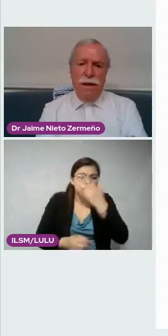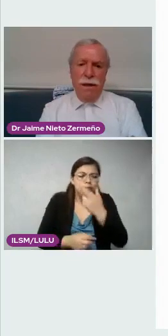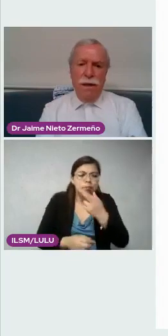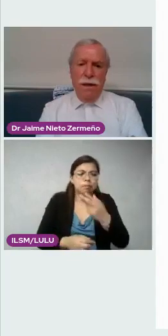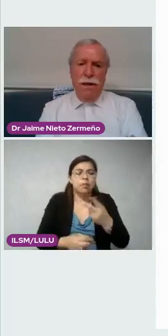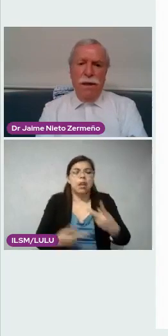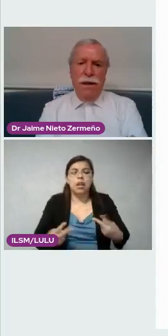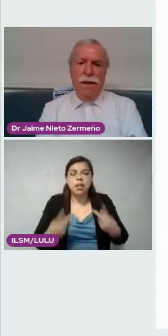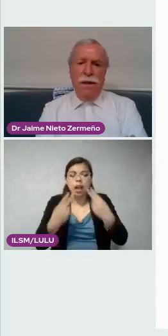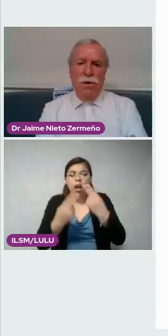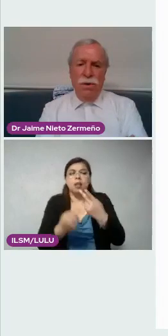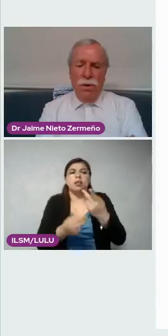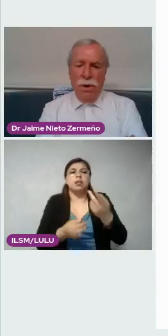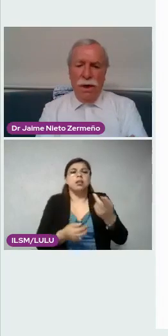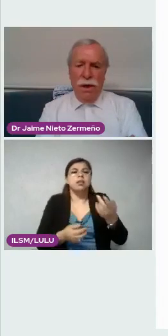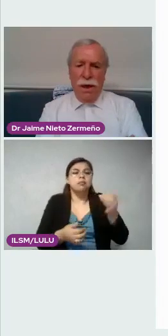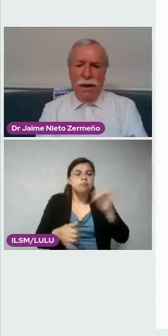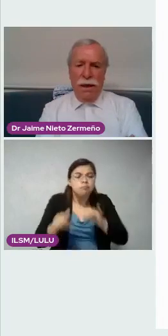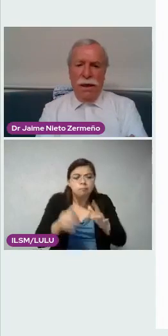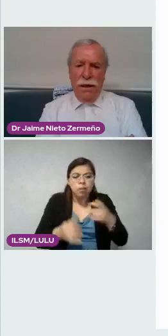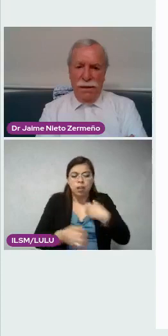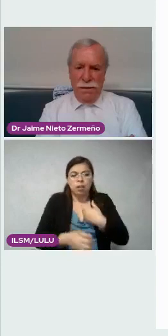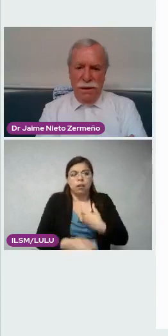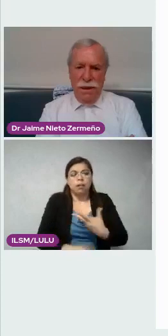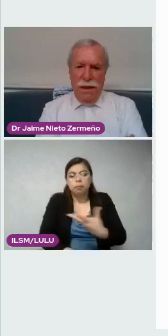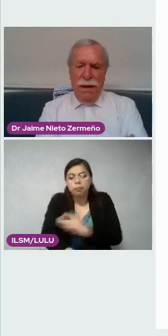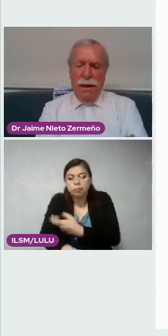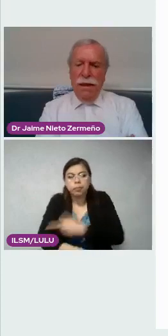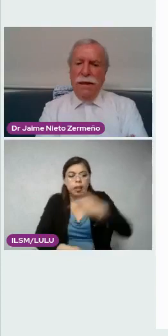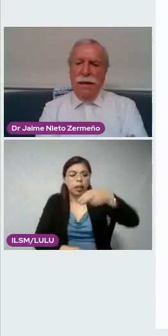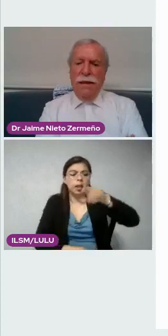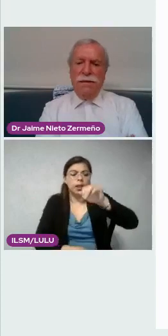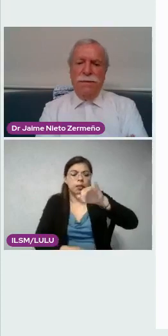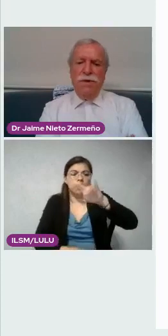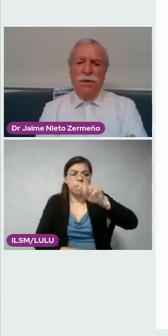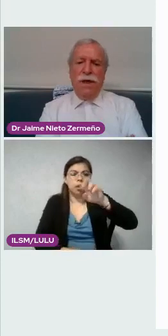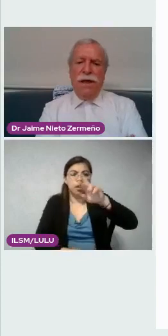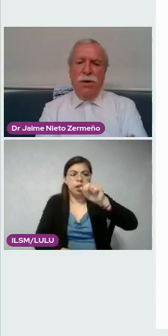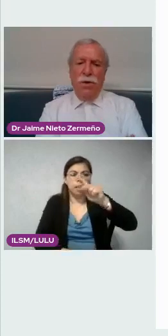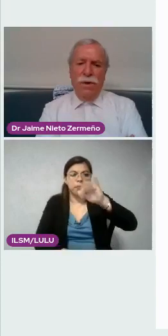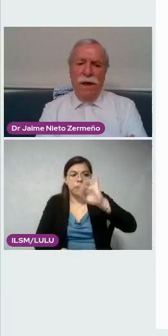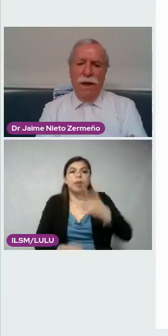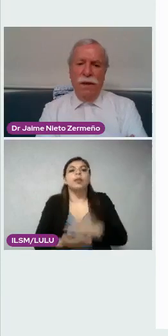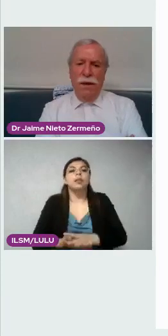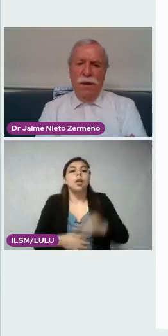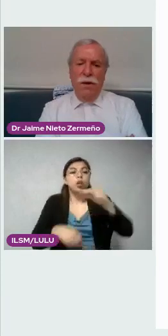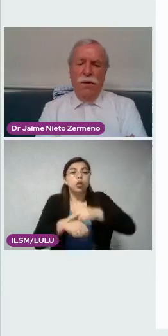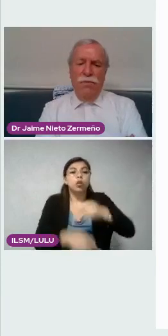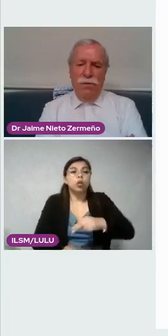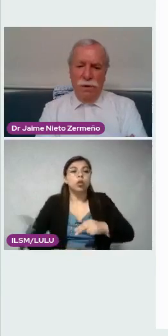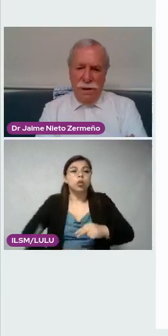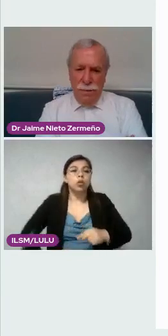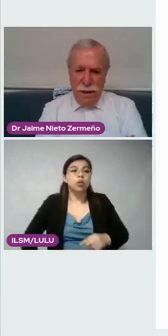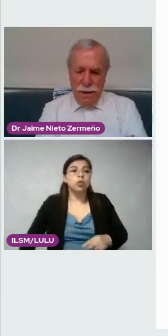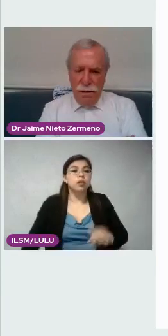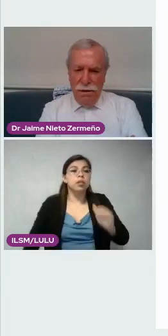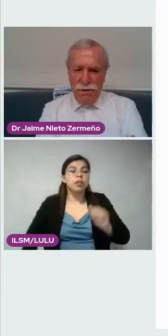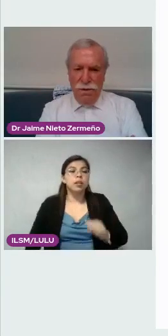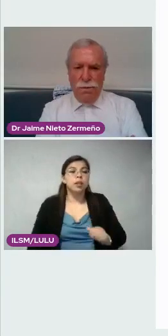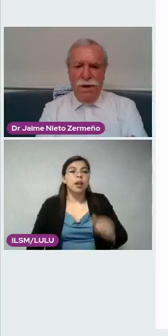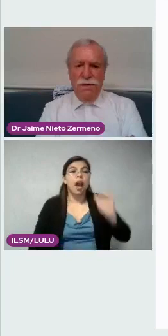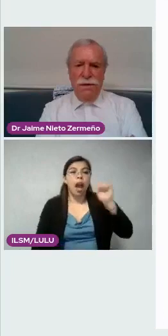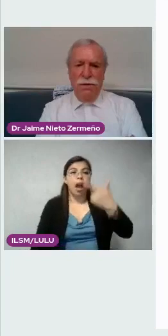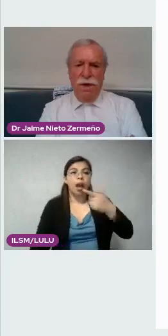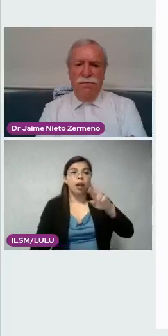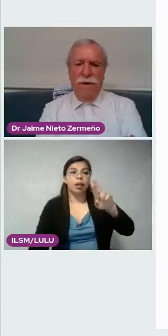Farber y el doctor Aguirre. En este, en el servicio de cardiología, lo fundó también en